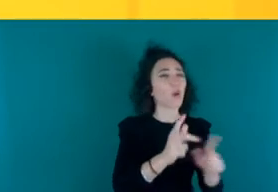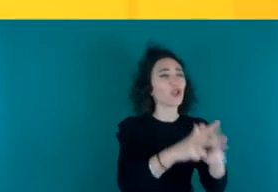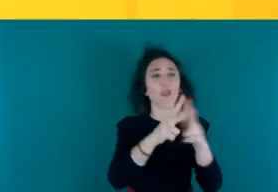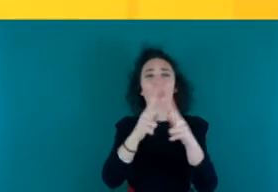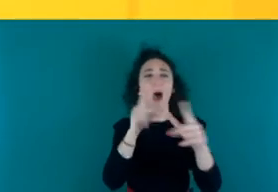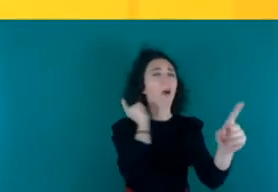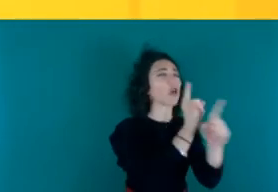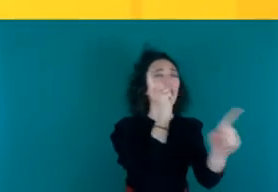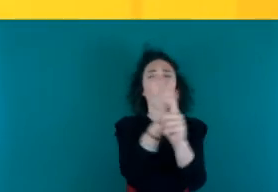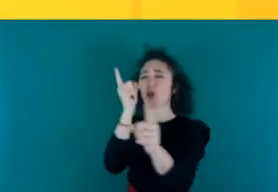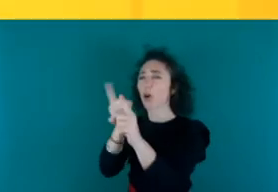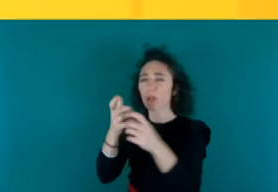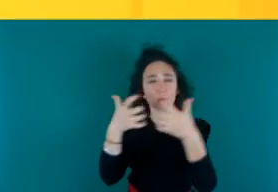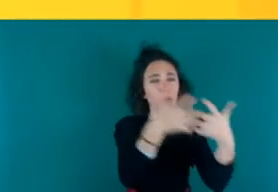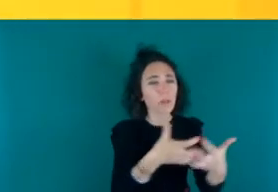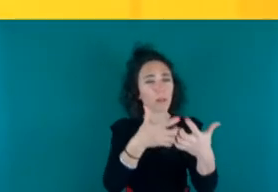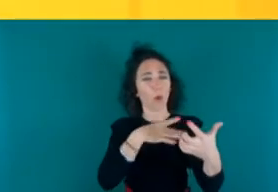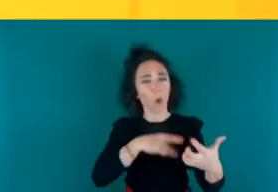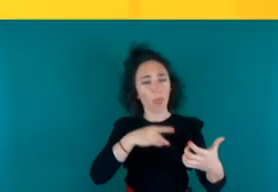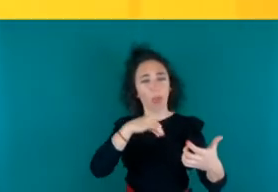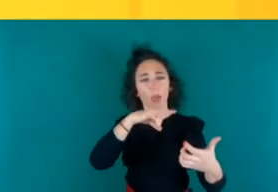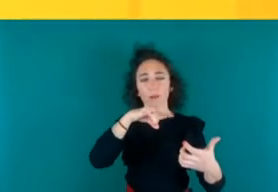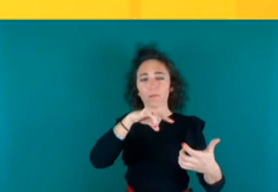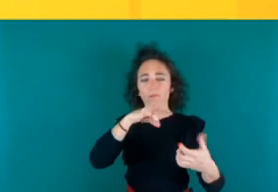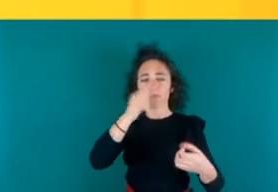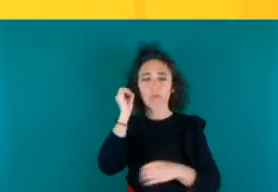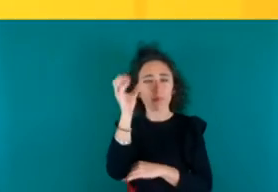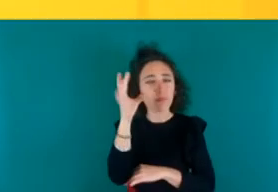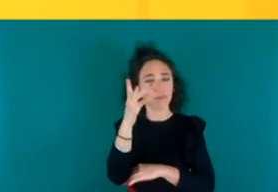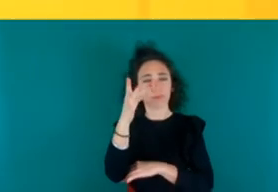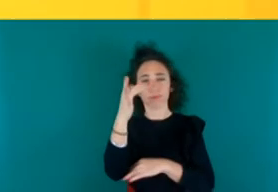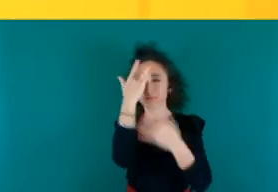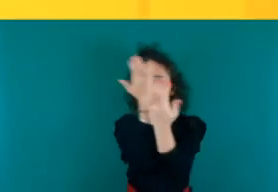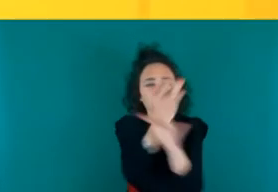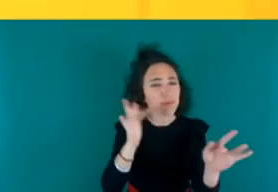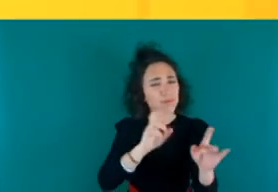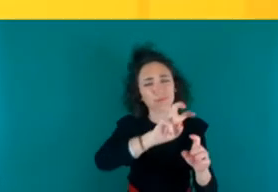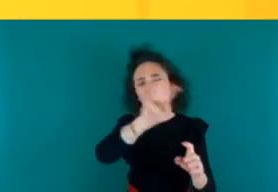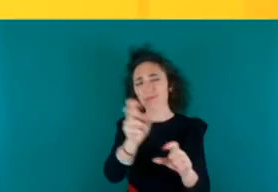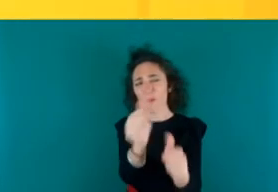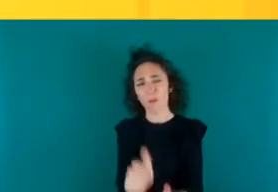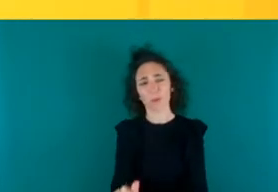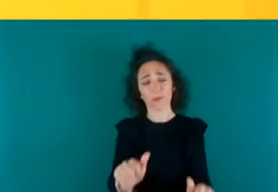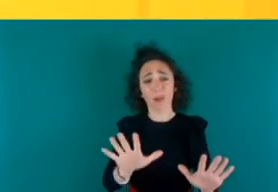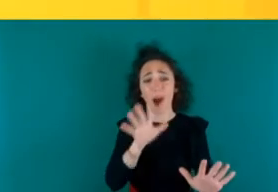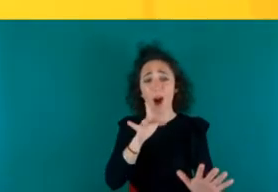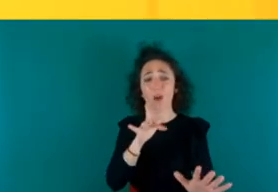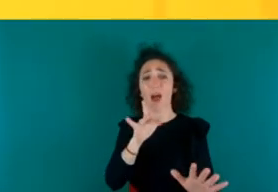bueno eso se puede hacer concienciando en fin de muchas de muchas maneras es que en este caso estamos luchando contra la institución